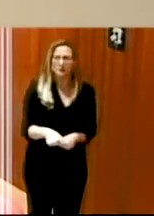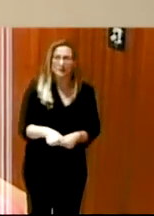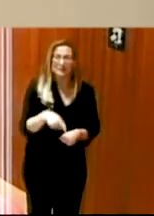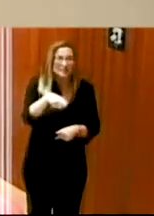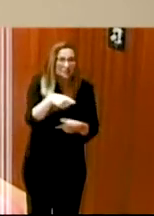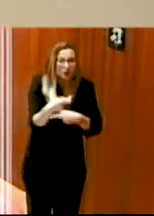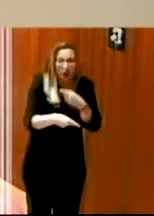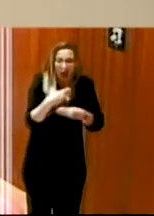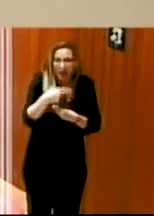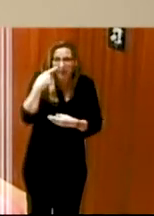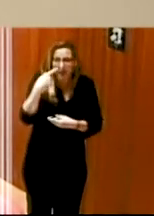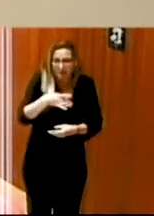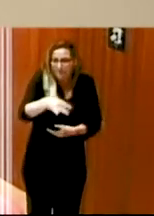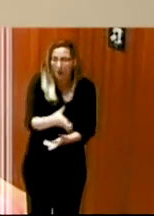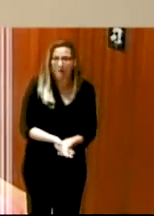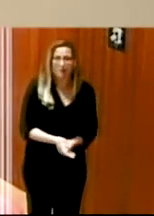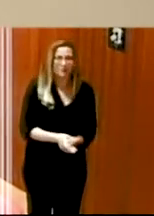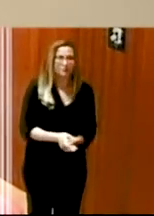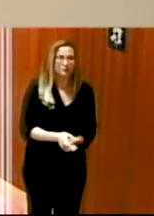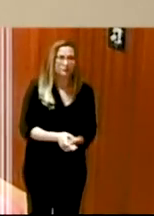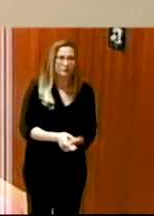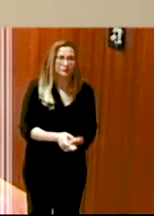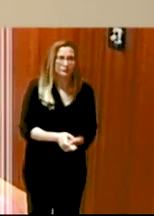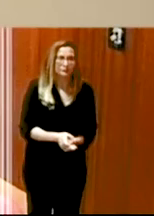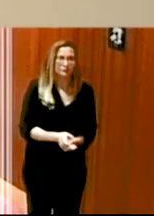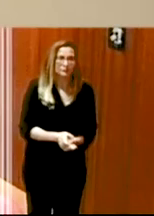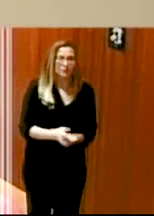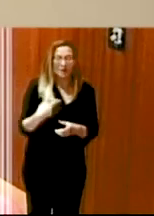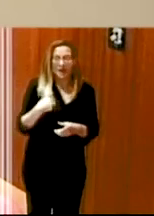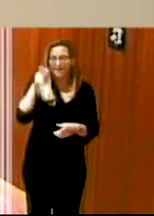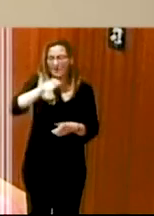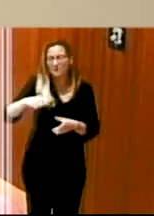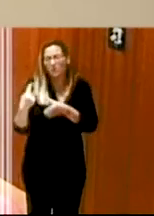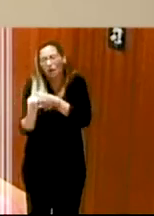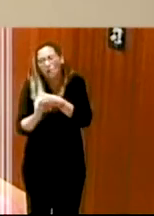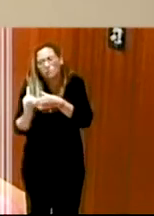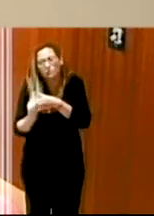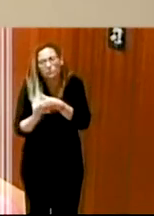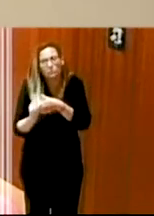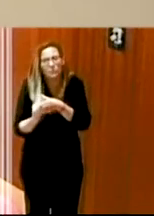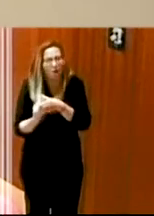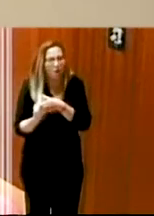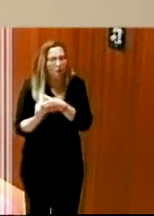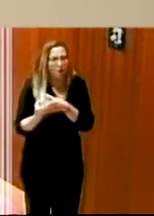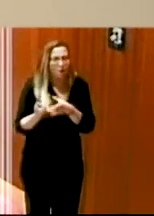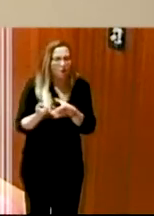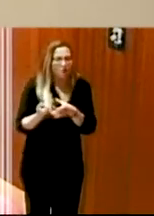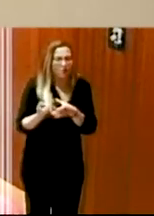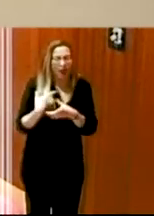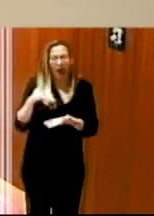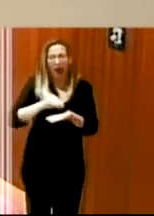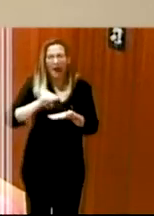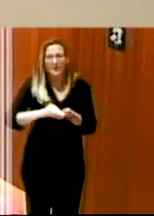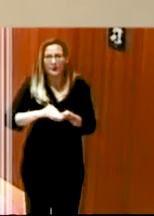hacer y se están haciendo. Las personas con autismo o asperger muchas veces tienen